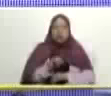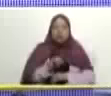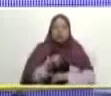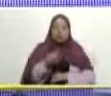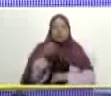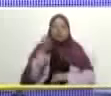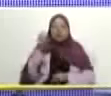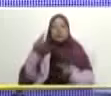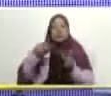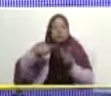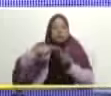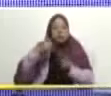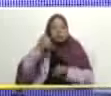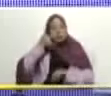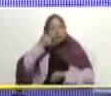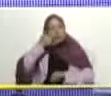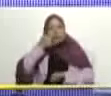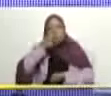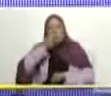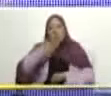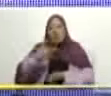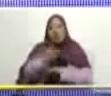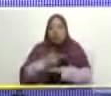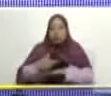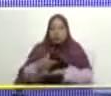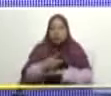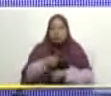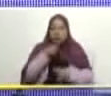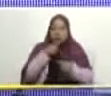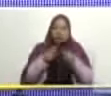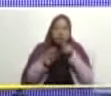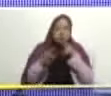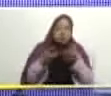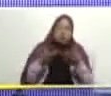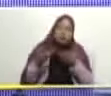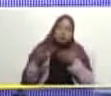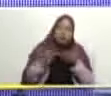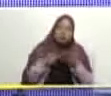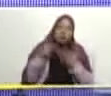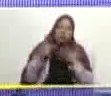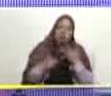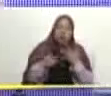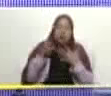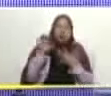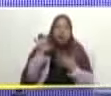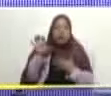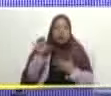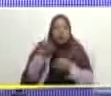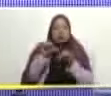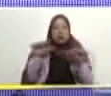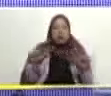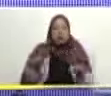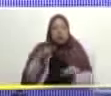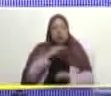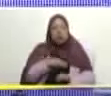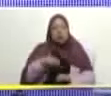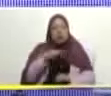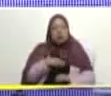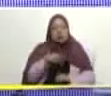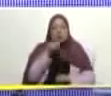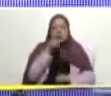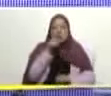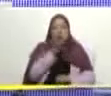BENAP el 1x10 del buen gobierno la encuesta de servicio a través de la plataforma patria el sistema de misiones y grandes